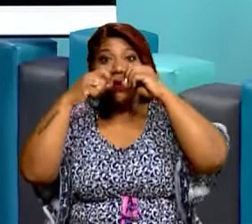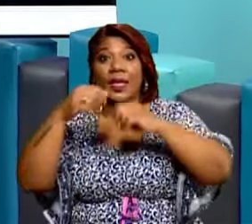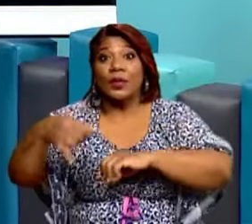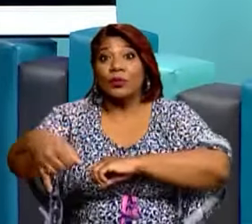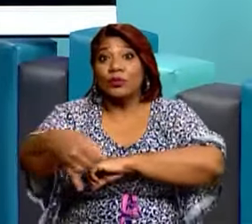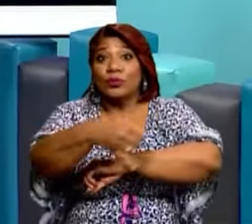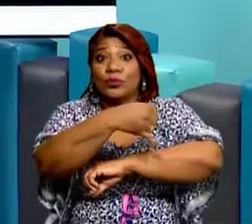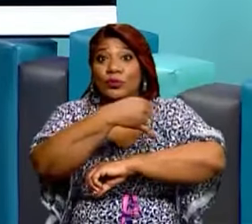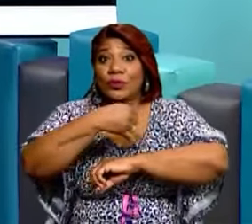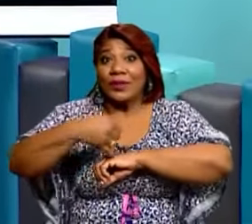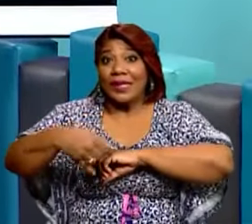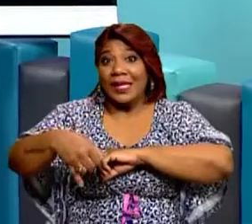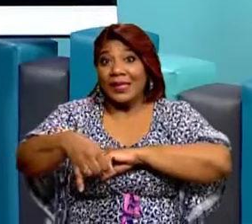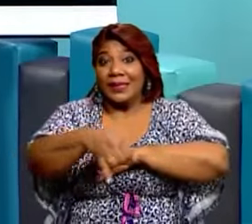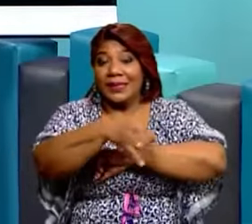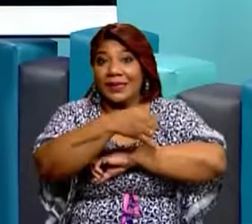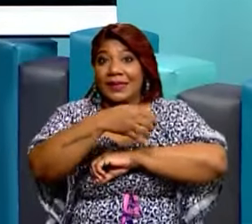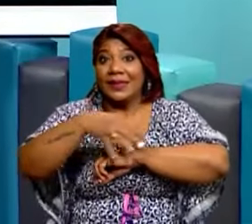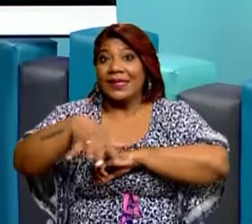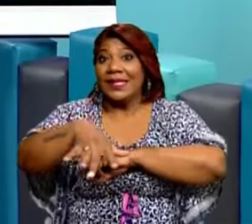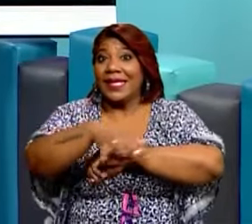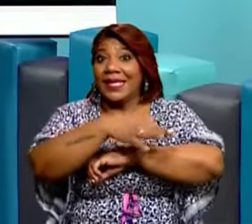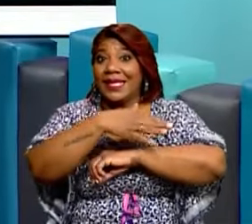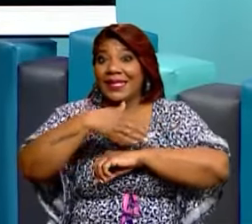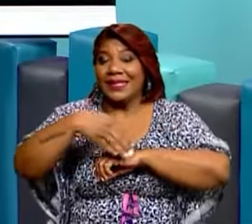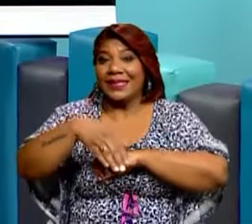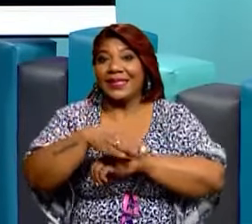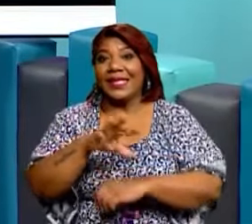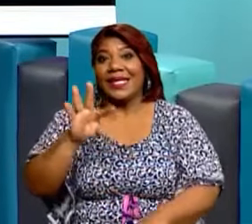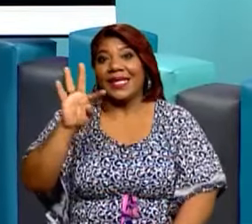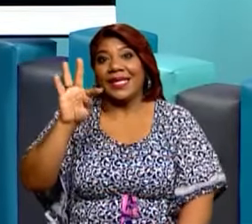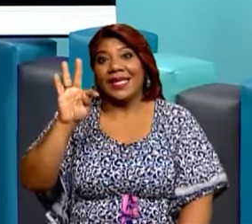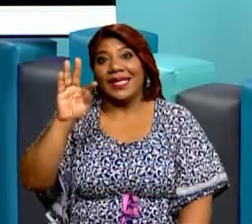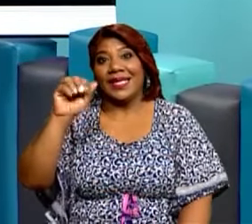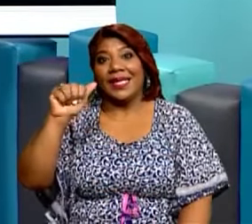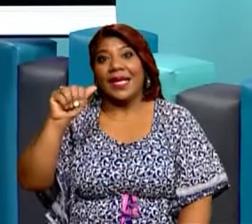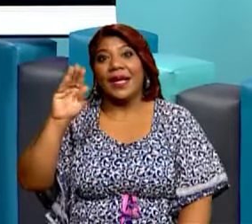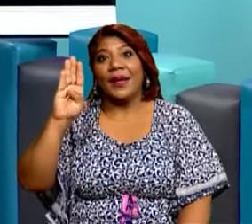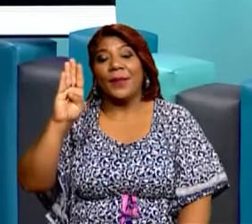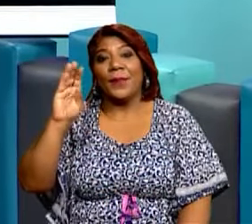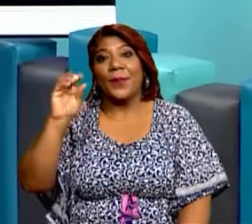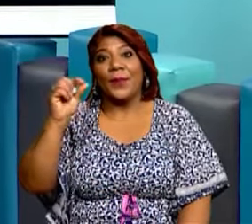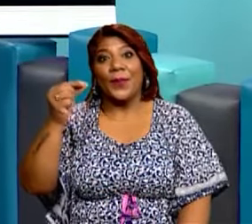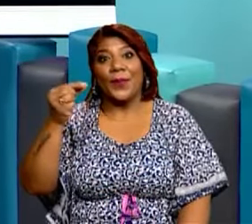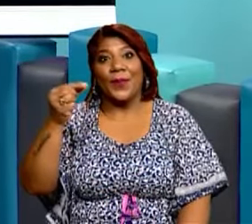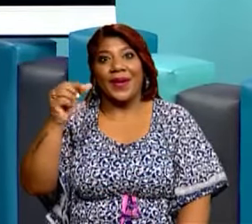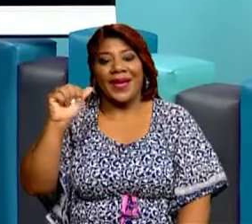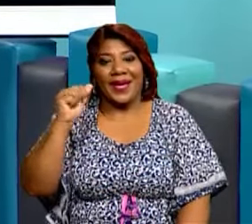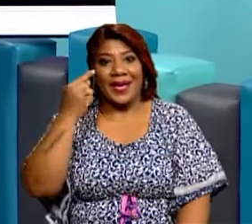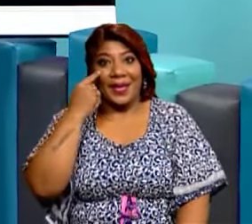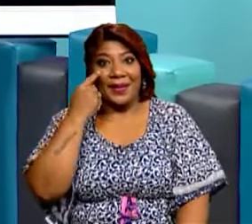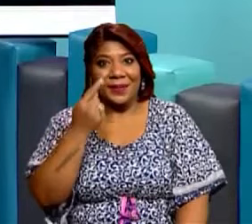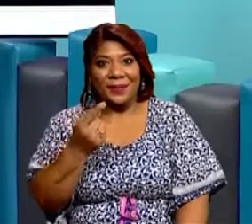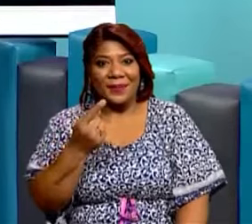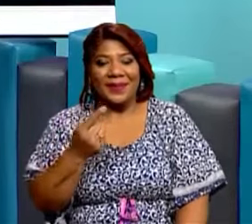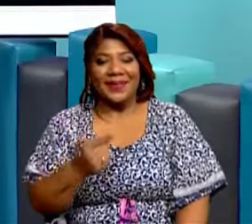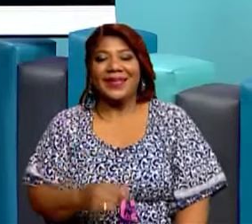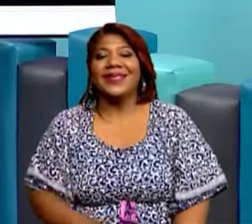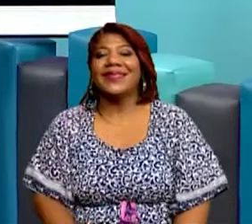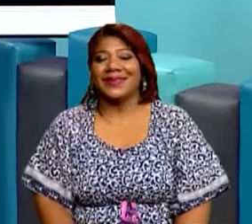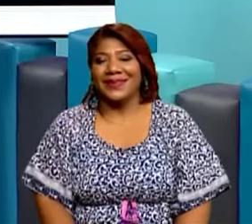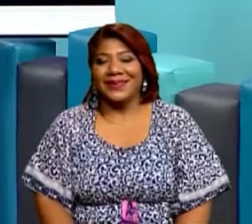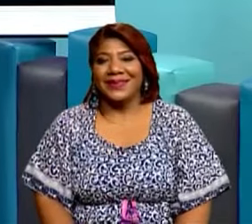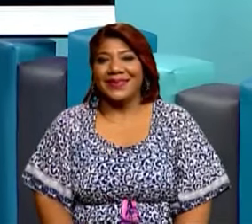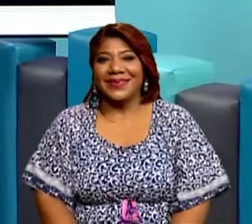y vamos a ver porque tiene mucha relación con el tema que vamos a tocar, así que los invito para que veamos juntos